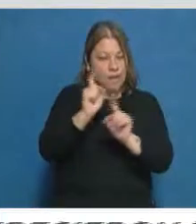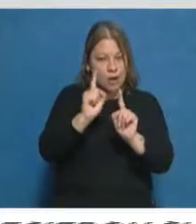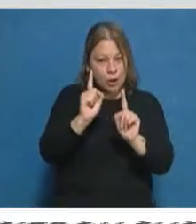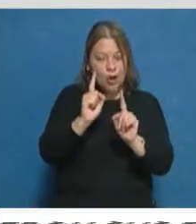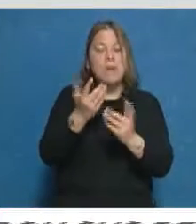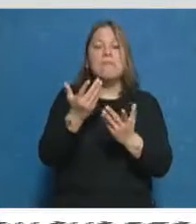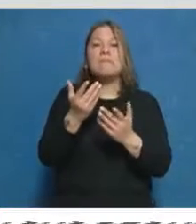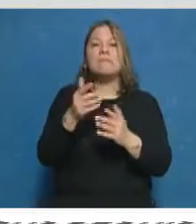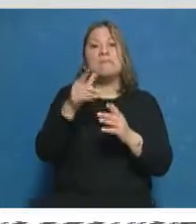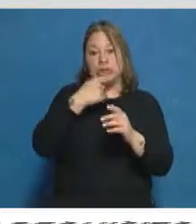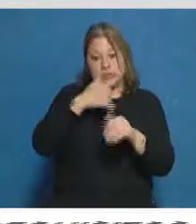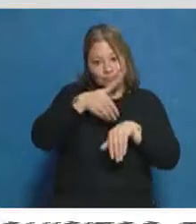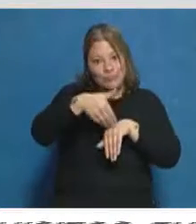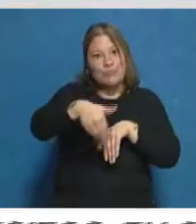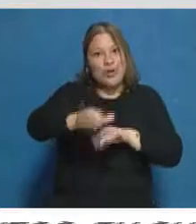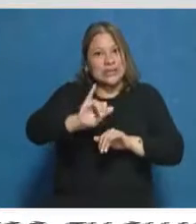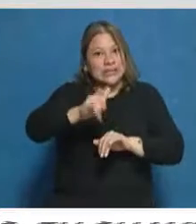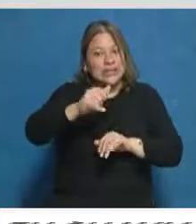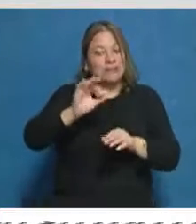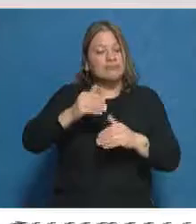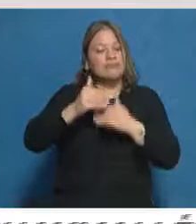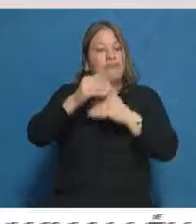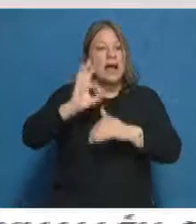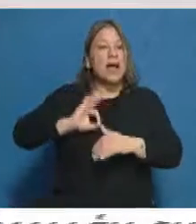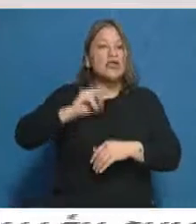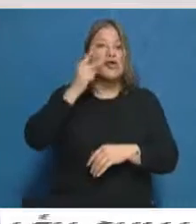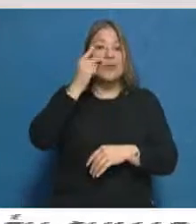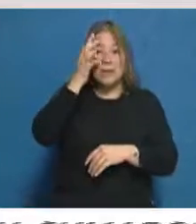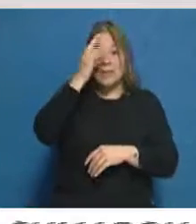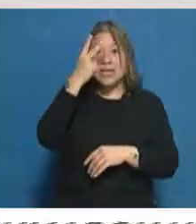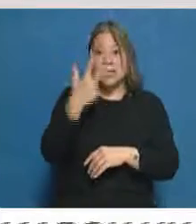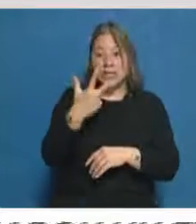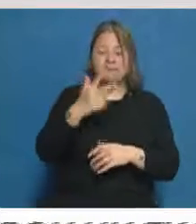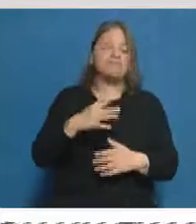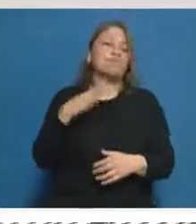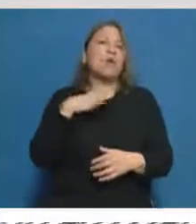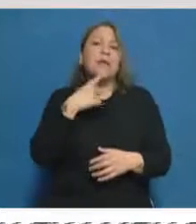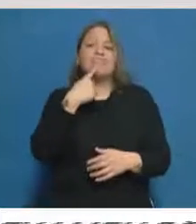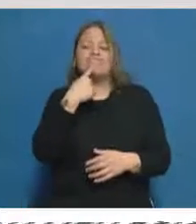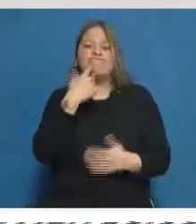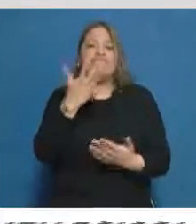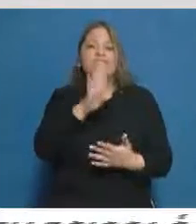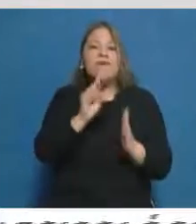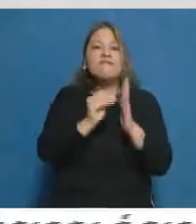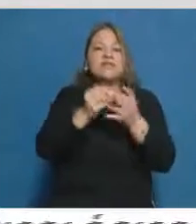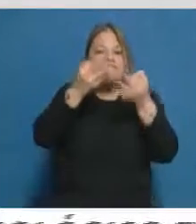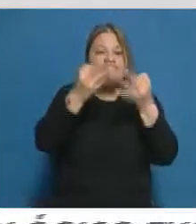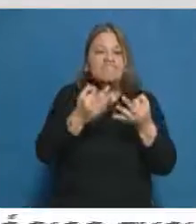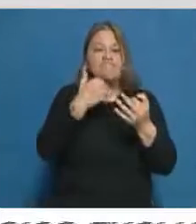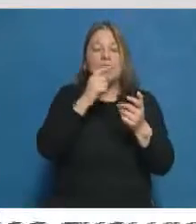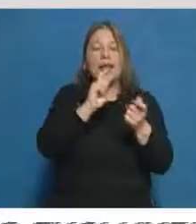para aplicarlo de cara al 2023. Todavía con fecha incierta porque hay que hacer una adhesión y una